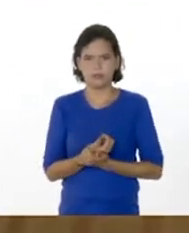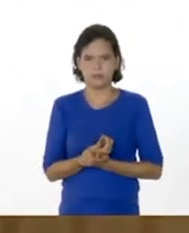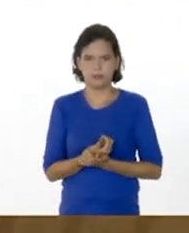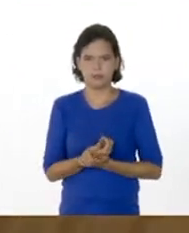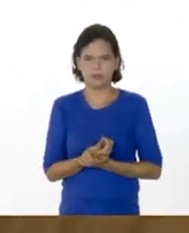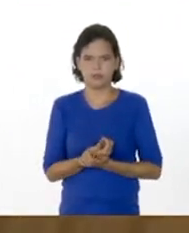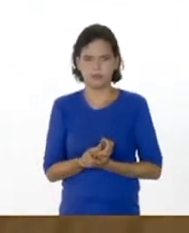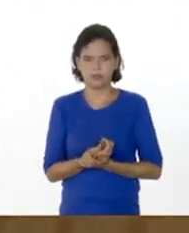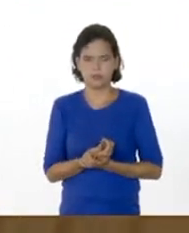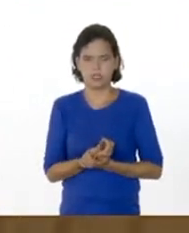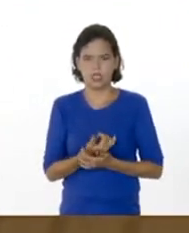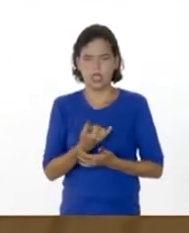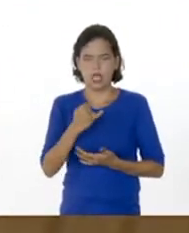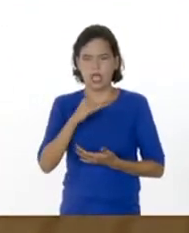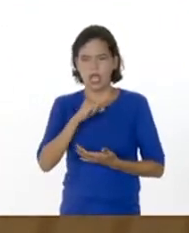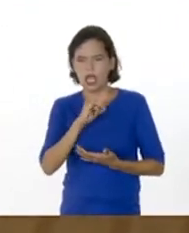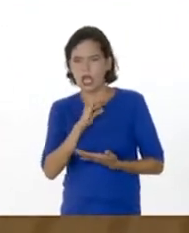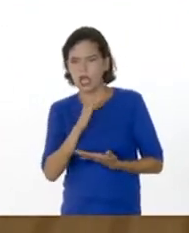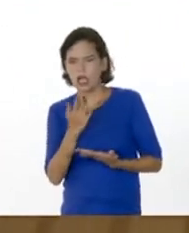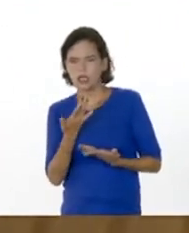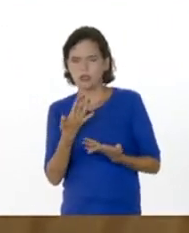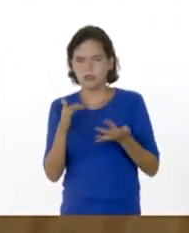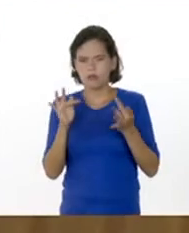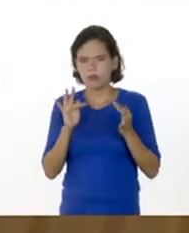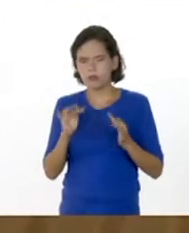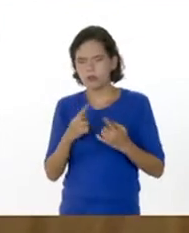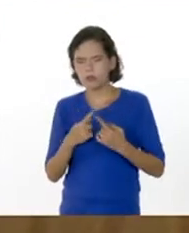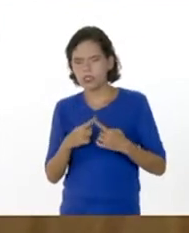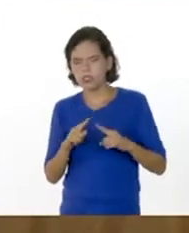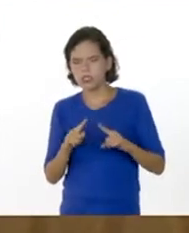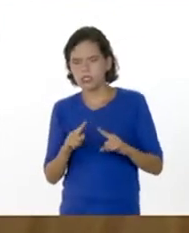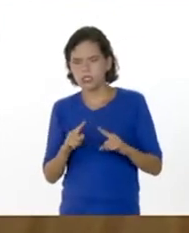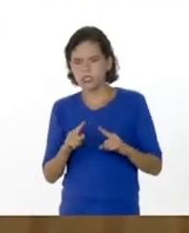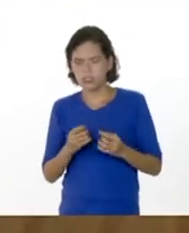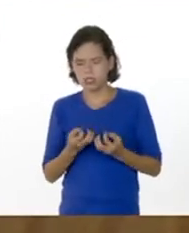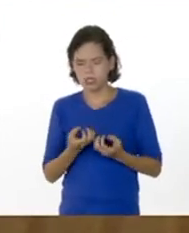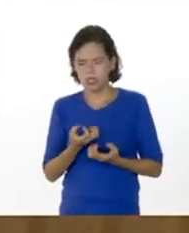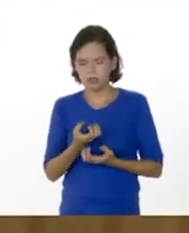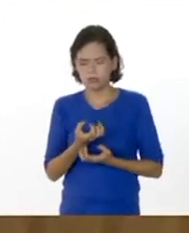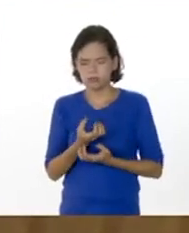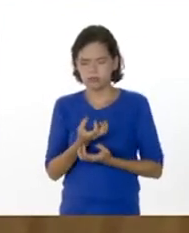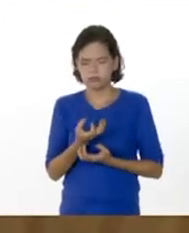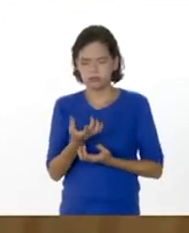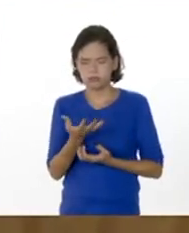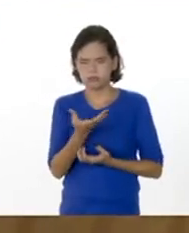hay una formación de una espuma.